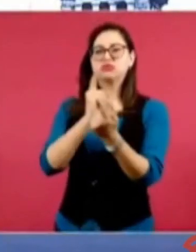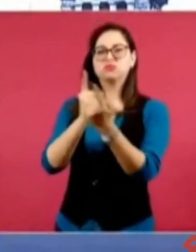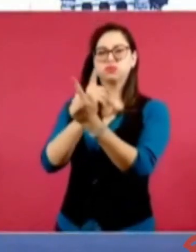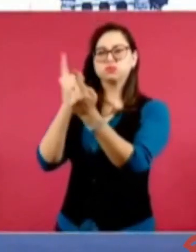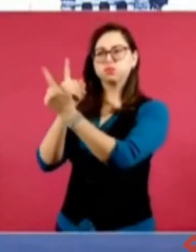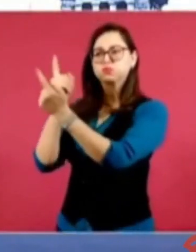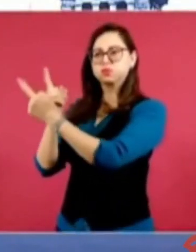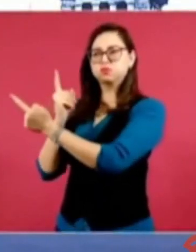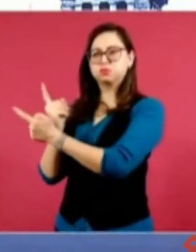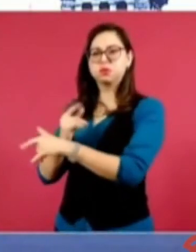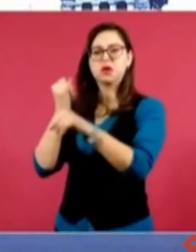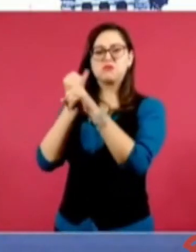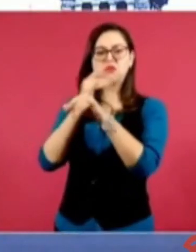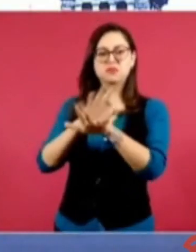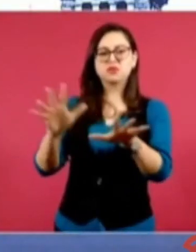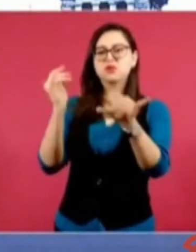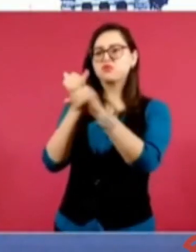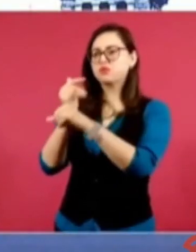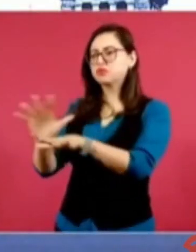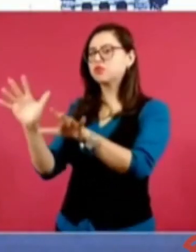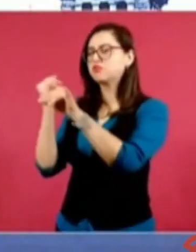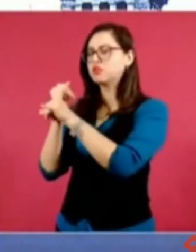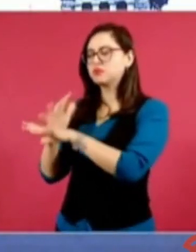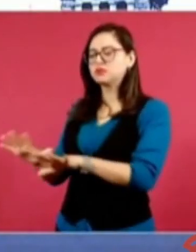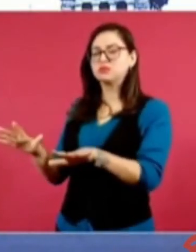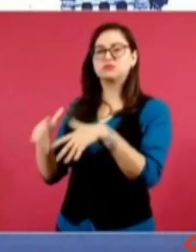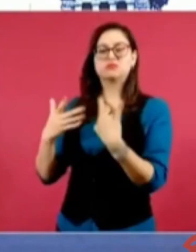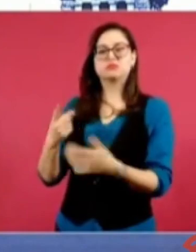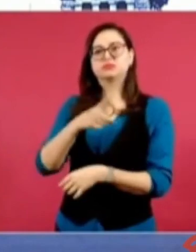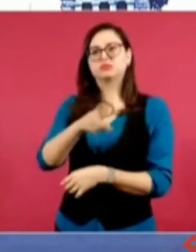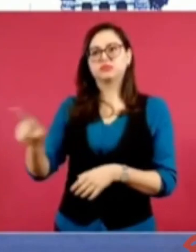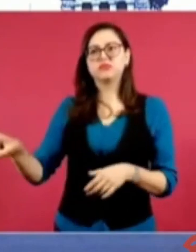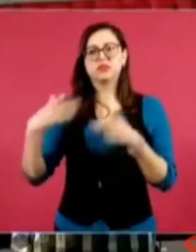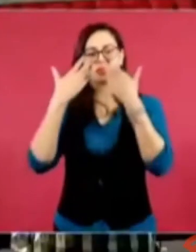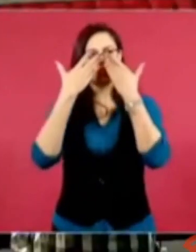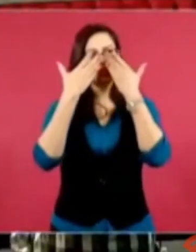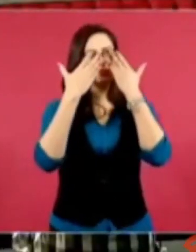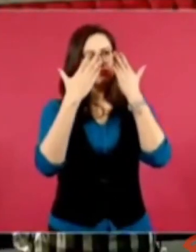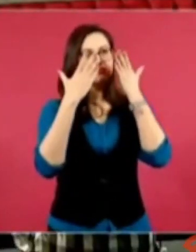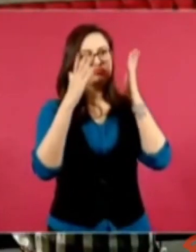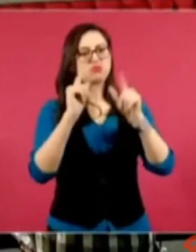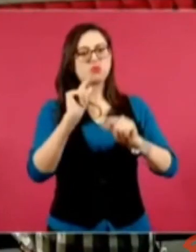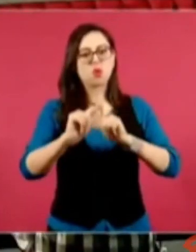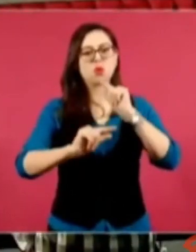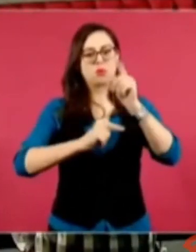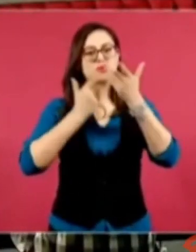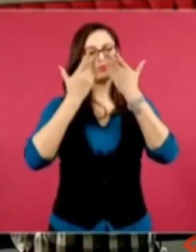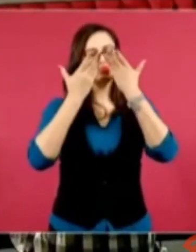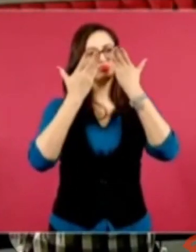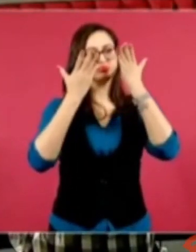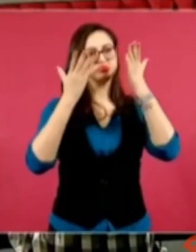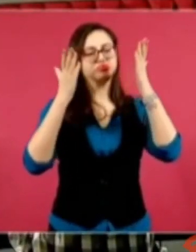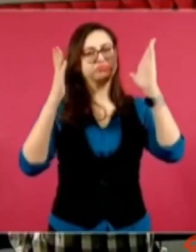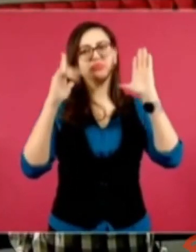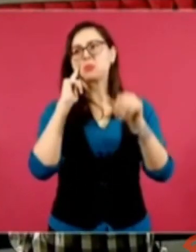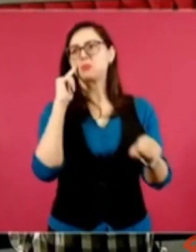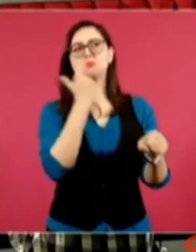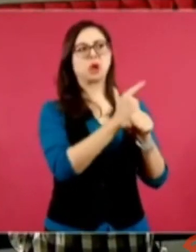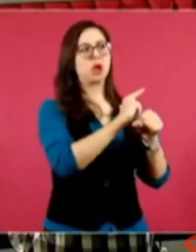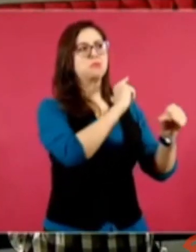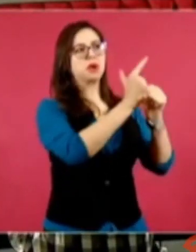en mucho tiempo o nunca lo más cercano